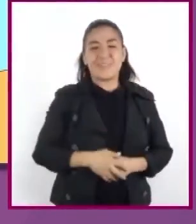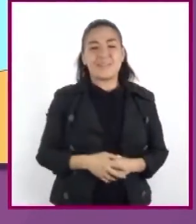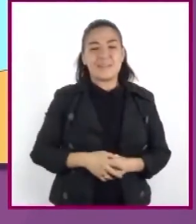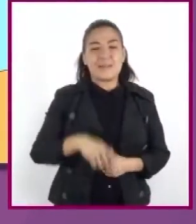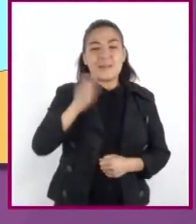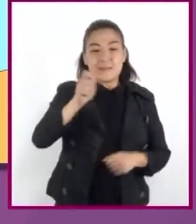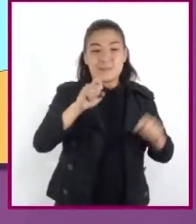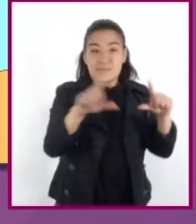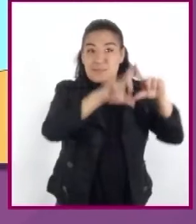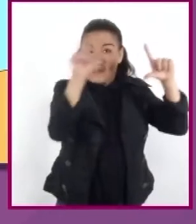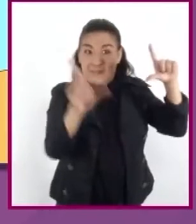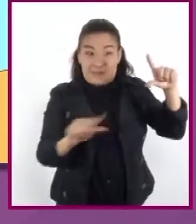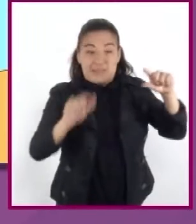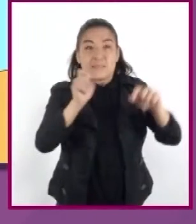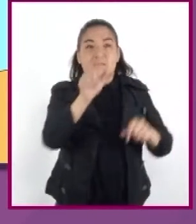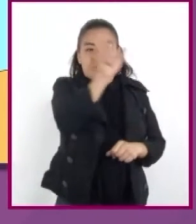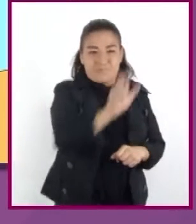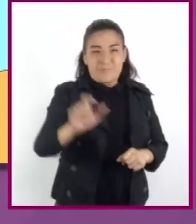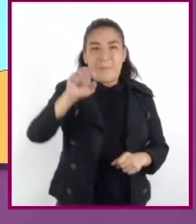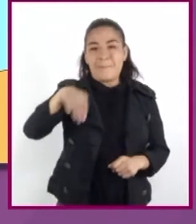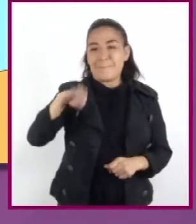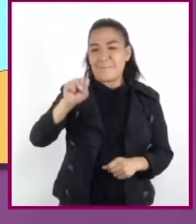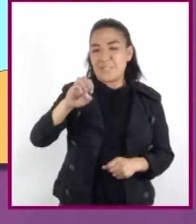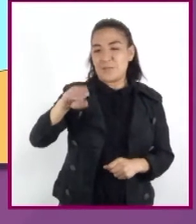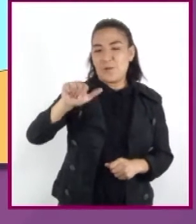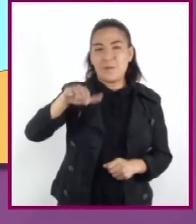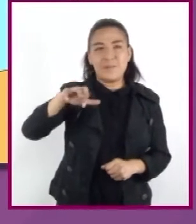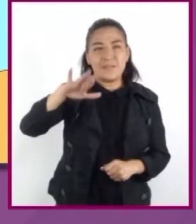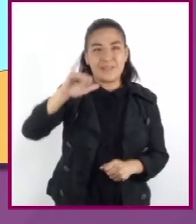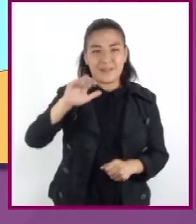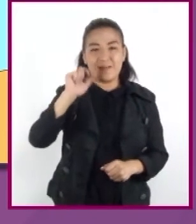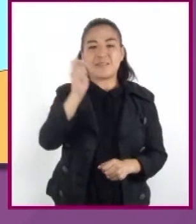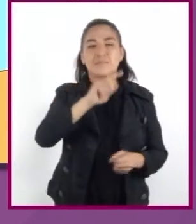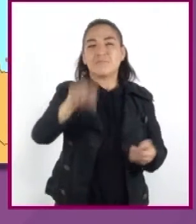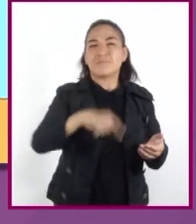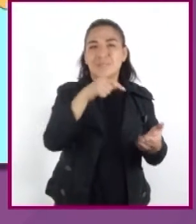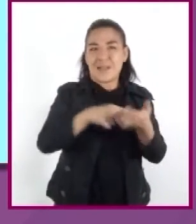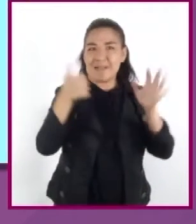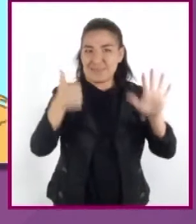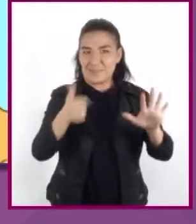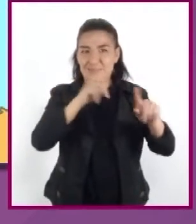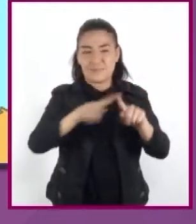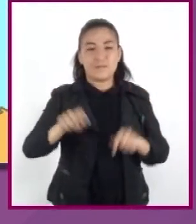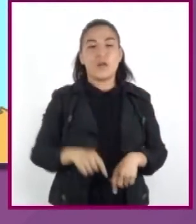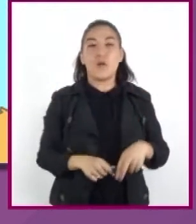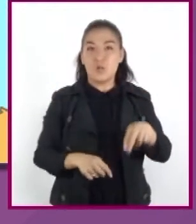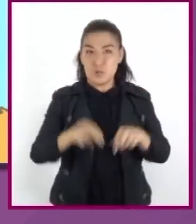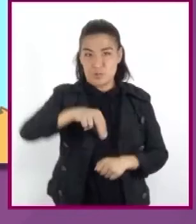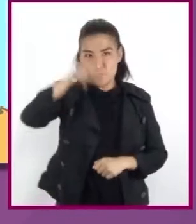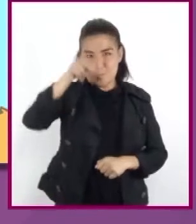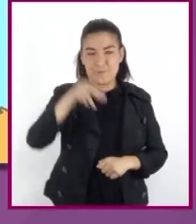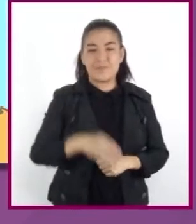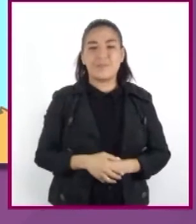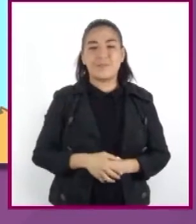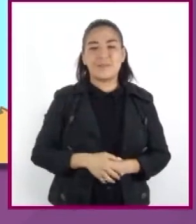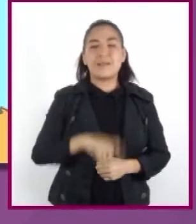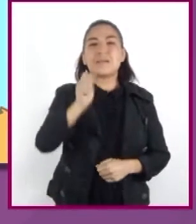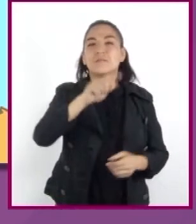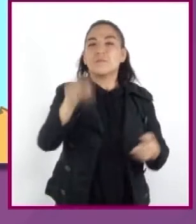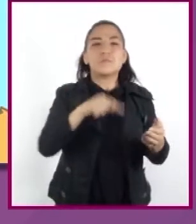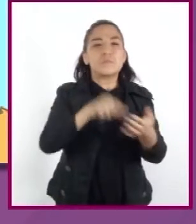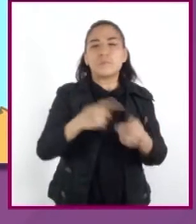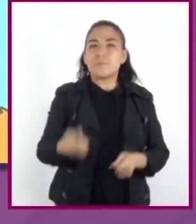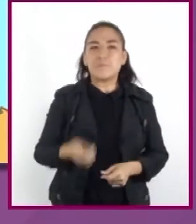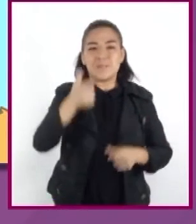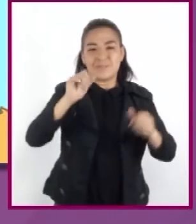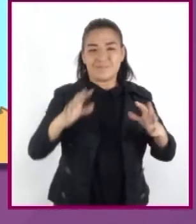se divide, a su vez, en seis áreas culturales. Norte Se desarrolló a partir de la